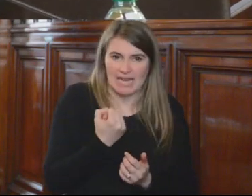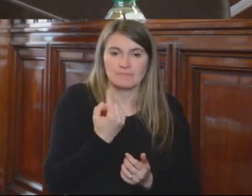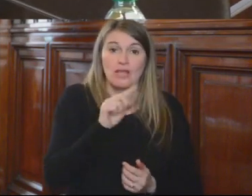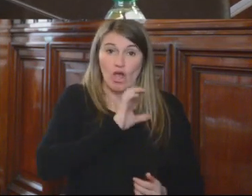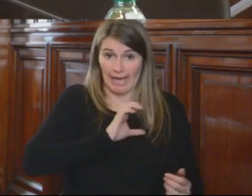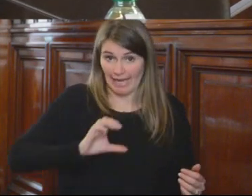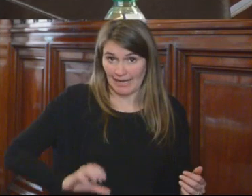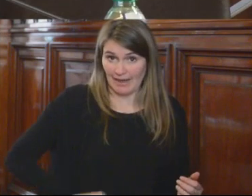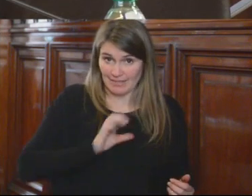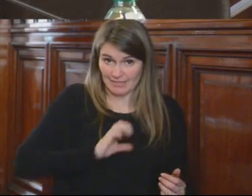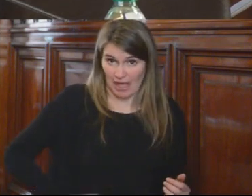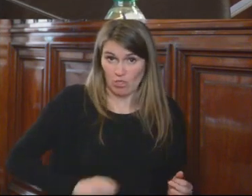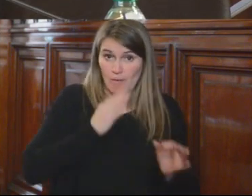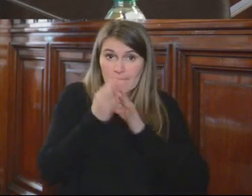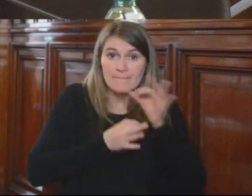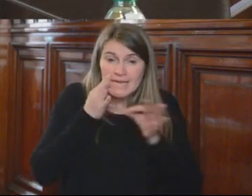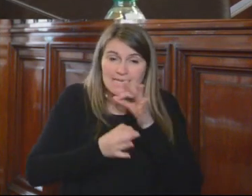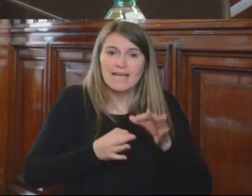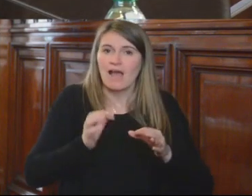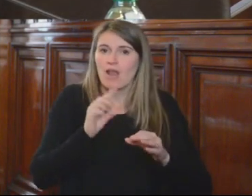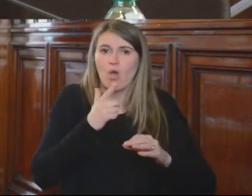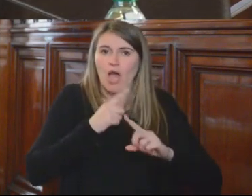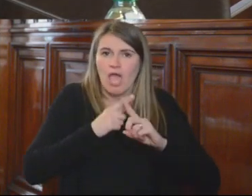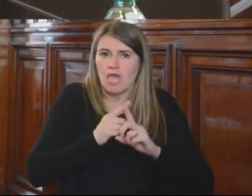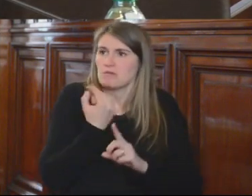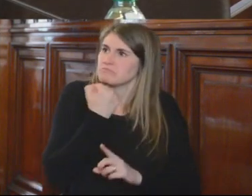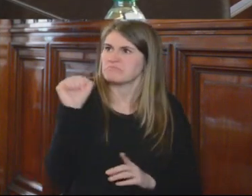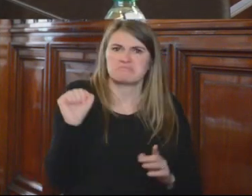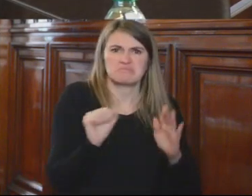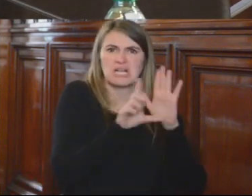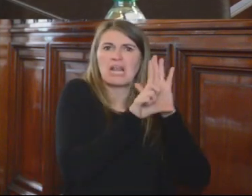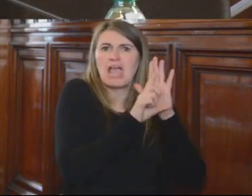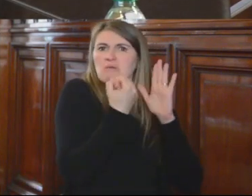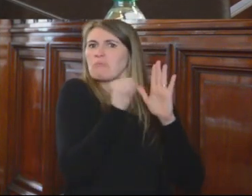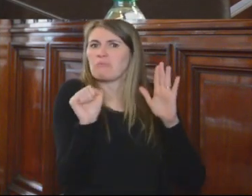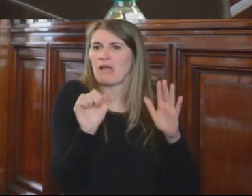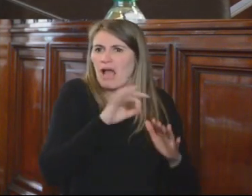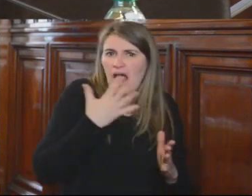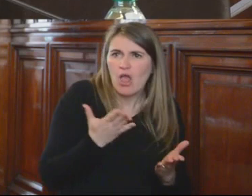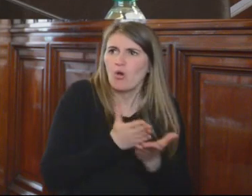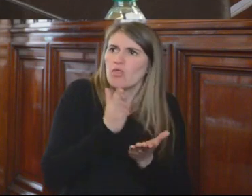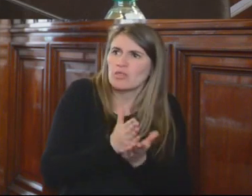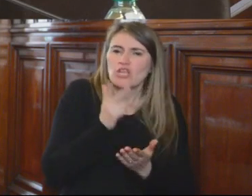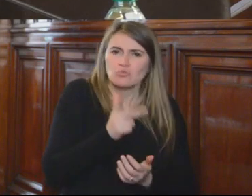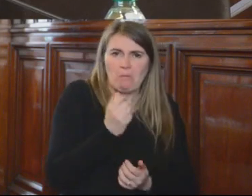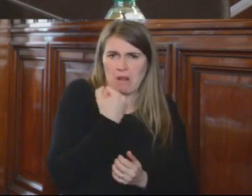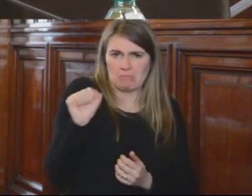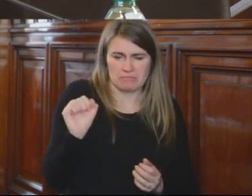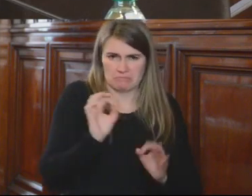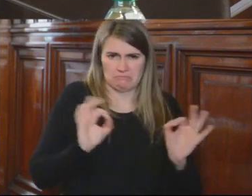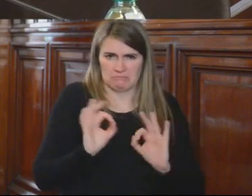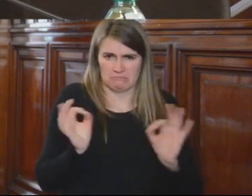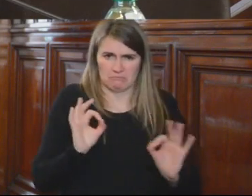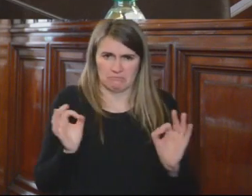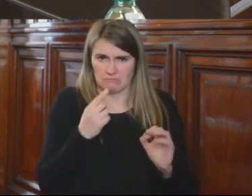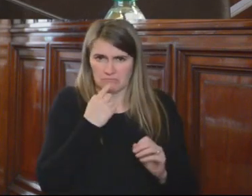enfáticamente expresa que no existe ninguna vulneración extremo que se evidenció a través del pronunciamiento del Tribunal Constitucional